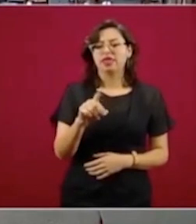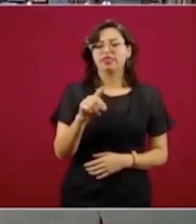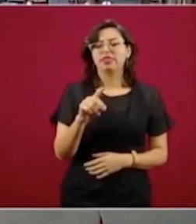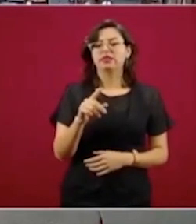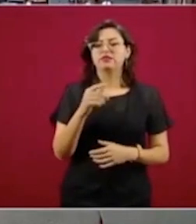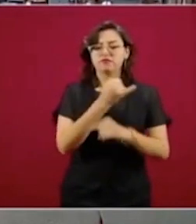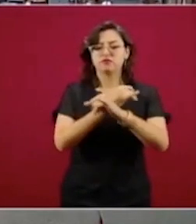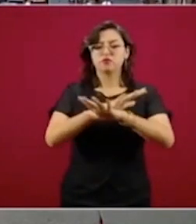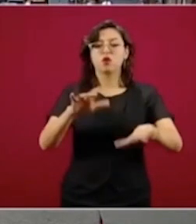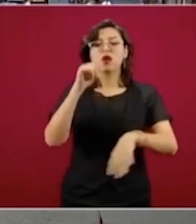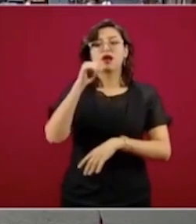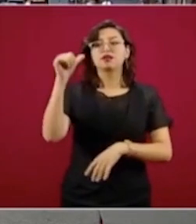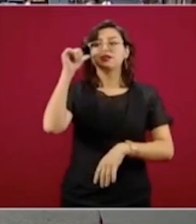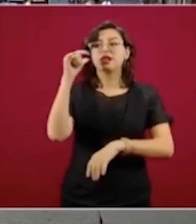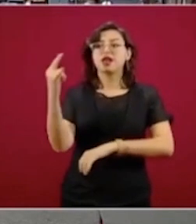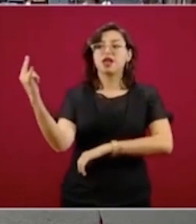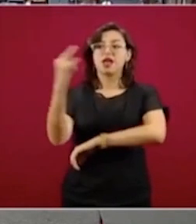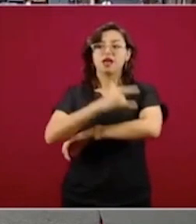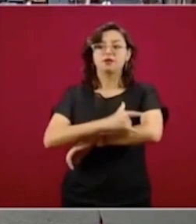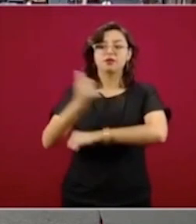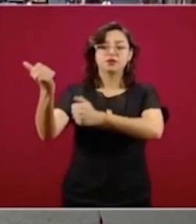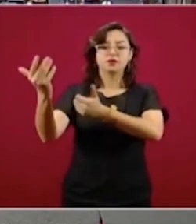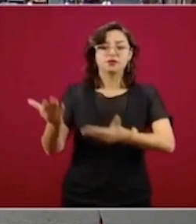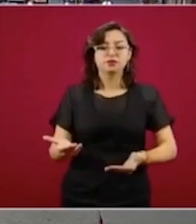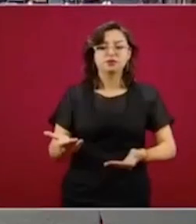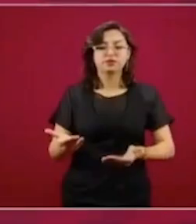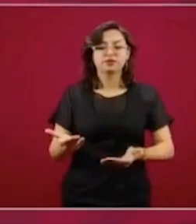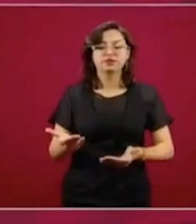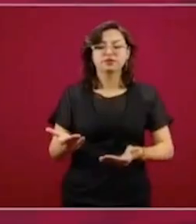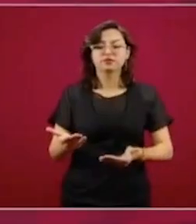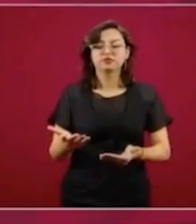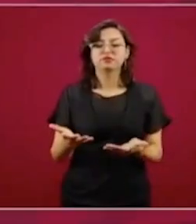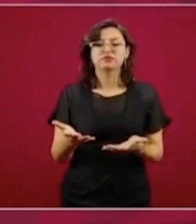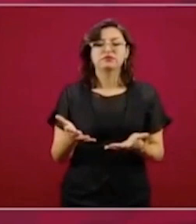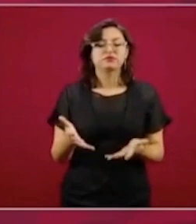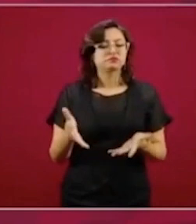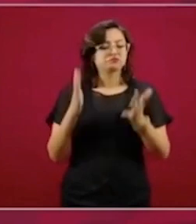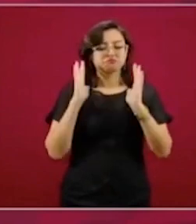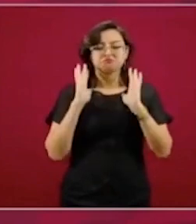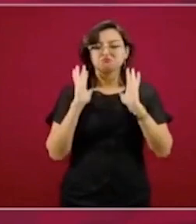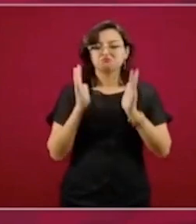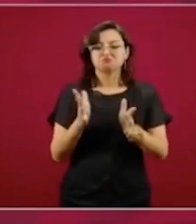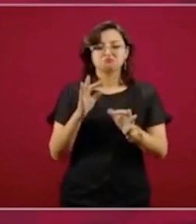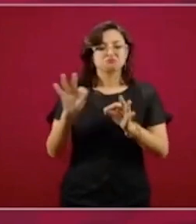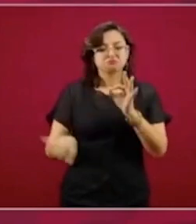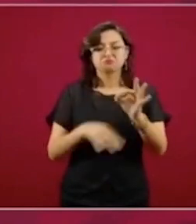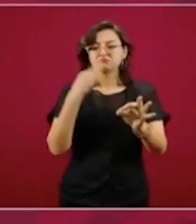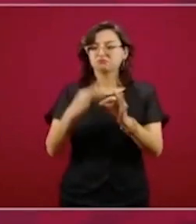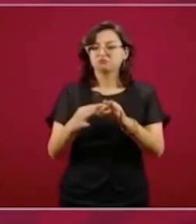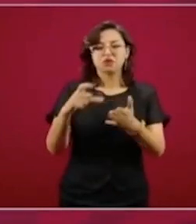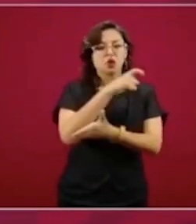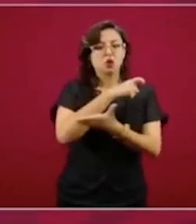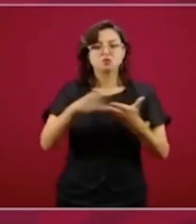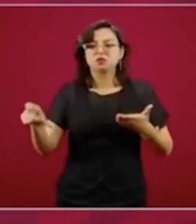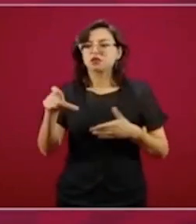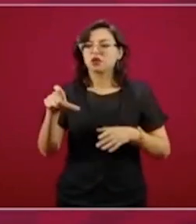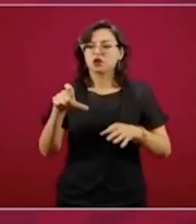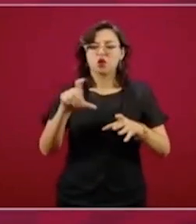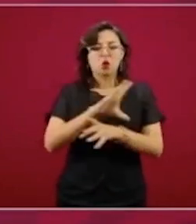ya se terminaron de adquirir todas las caretas,